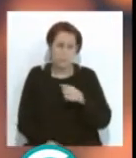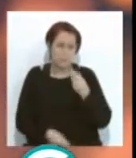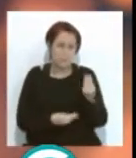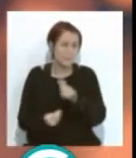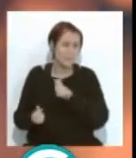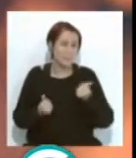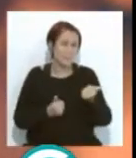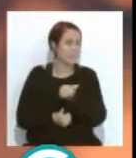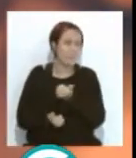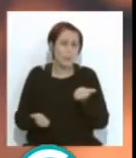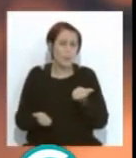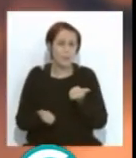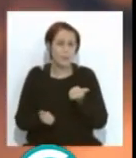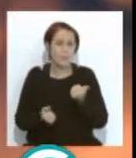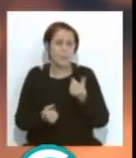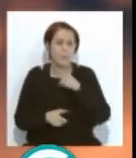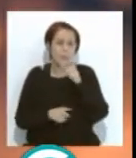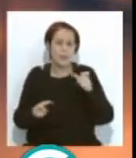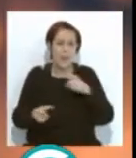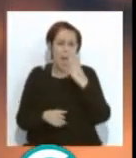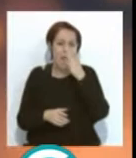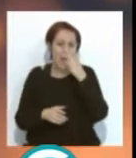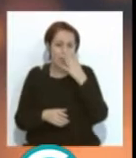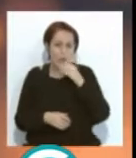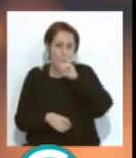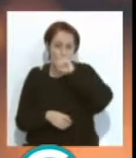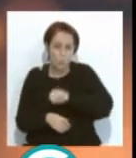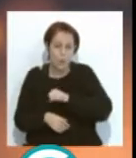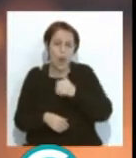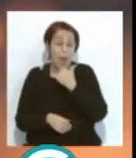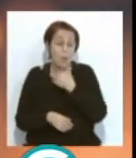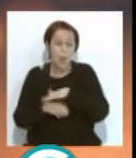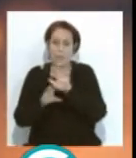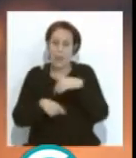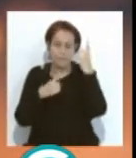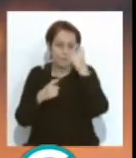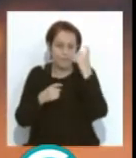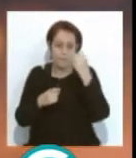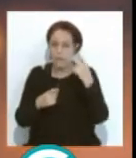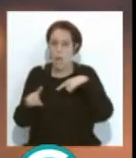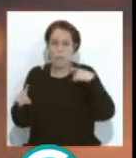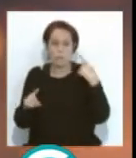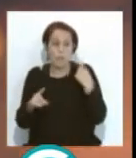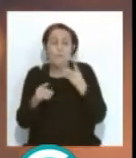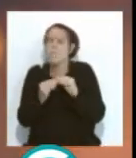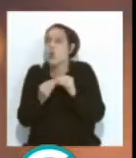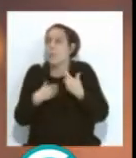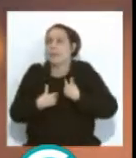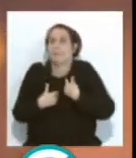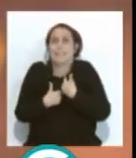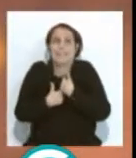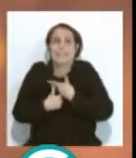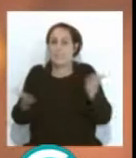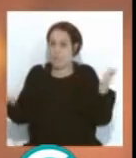sensación de que el carnavalero o la carnavalera algo al final va a intentar para, bueno, con la manera que se pueda, de la forma